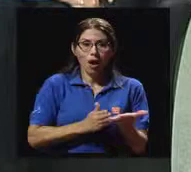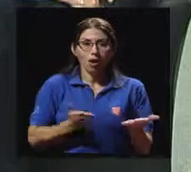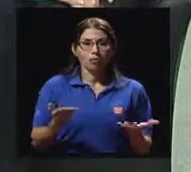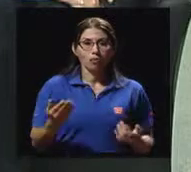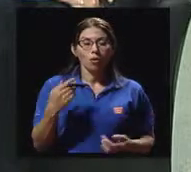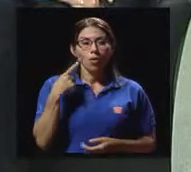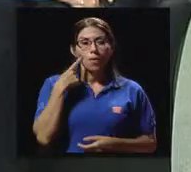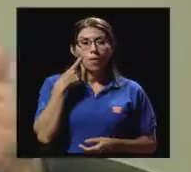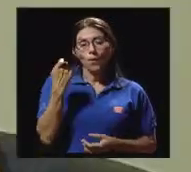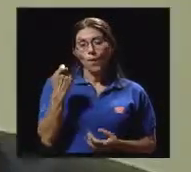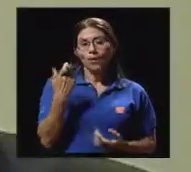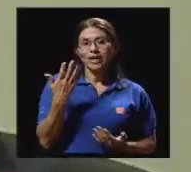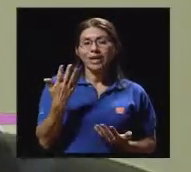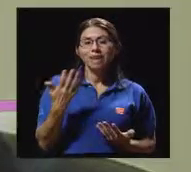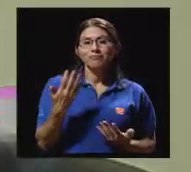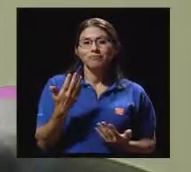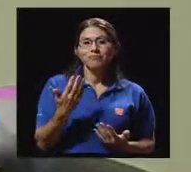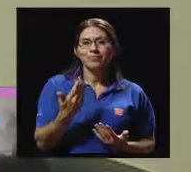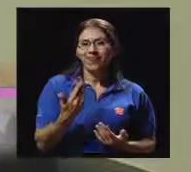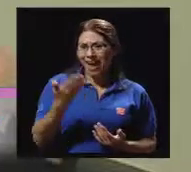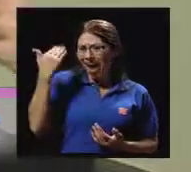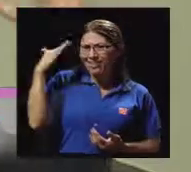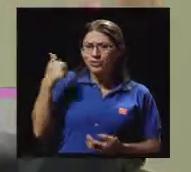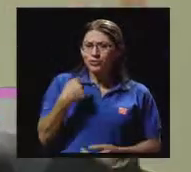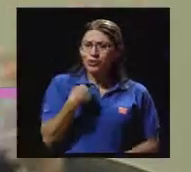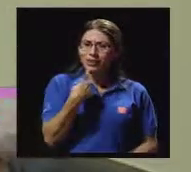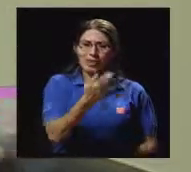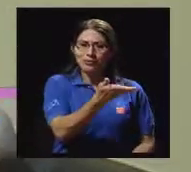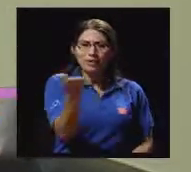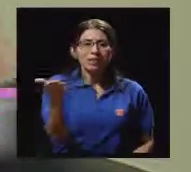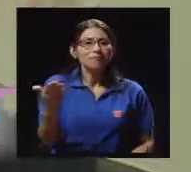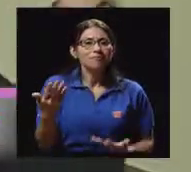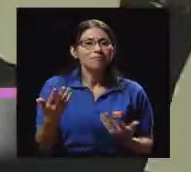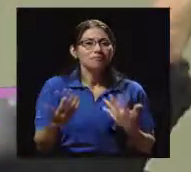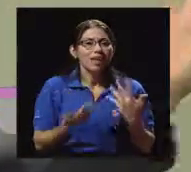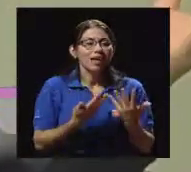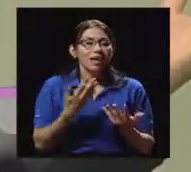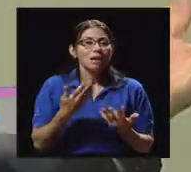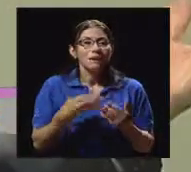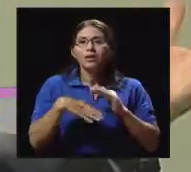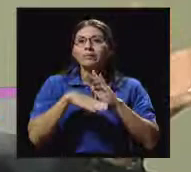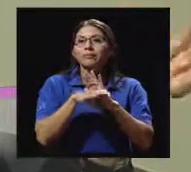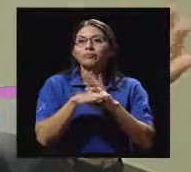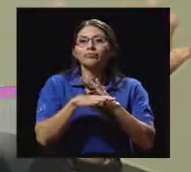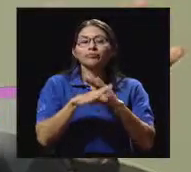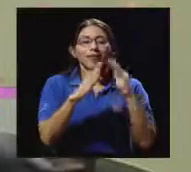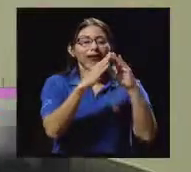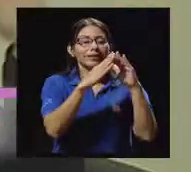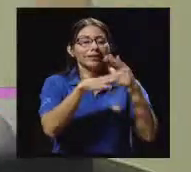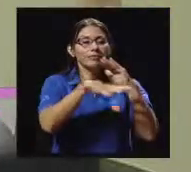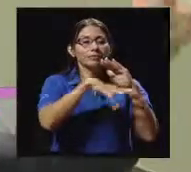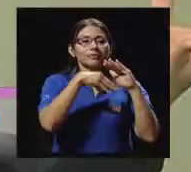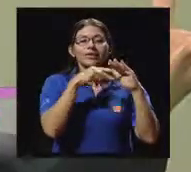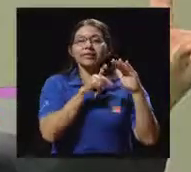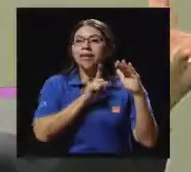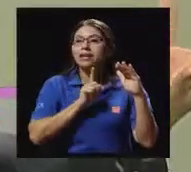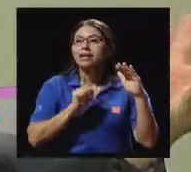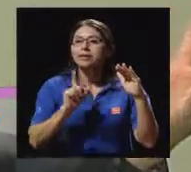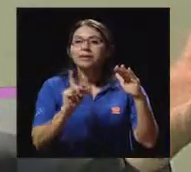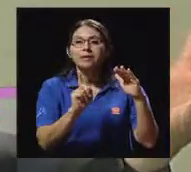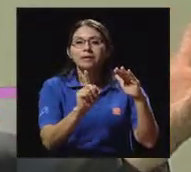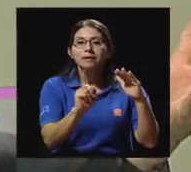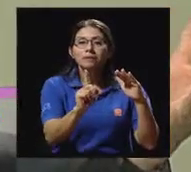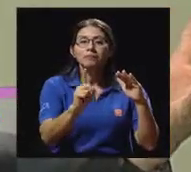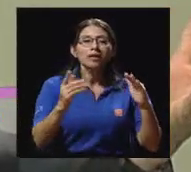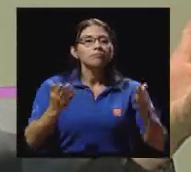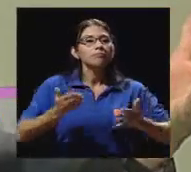Porque yo antes les decía, salir a como ambientarnos un poco, eso o oxigenarnos es